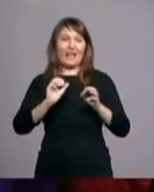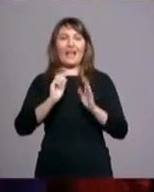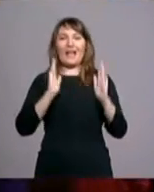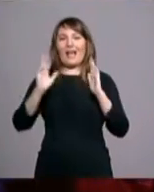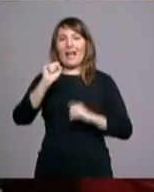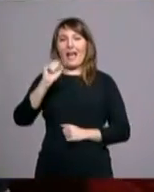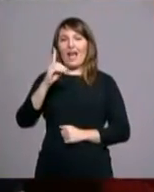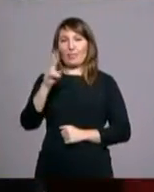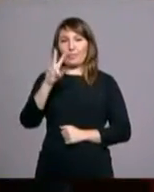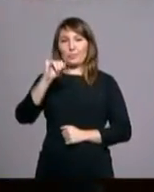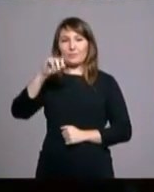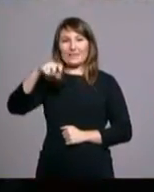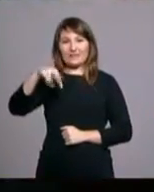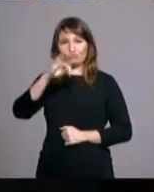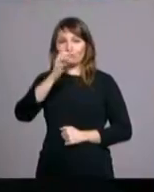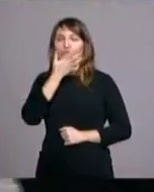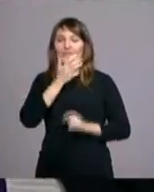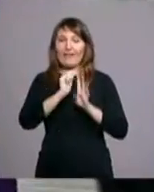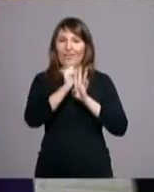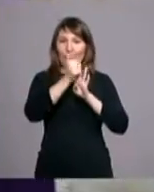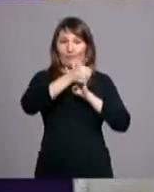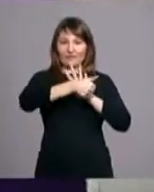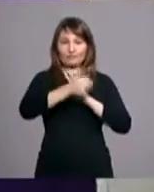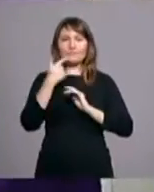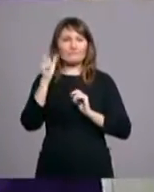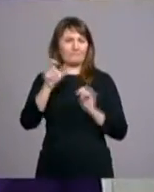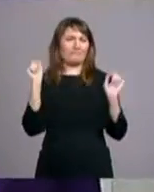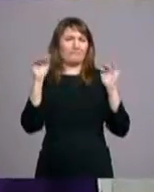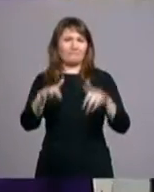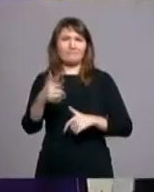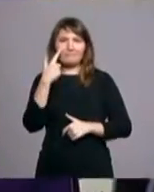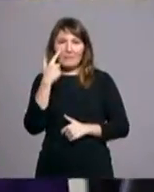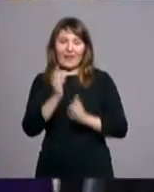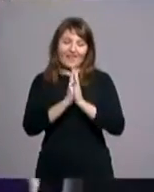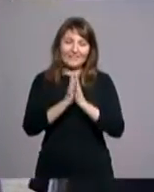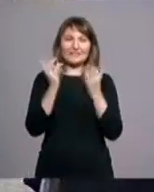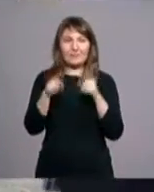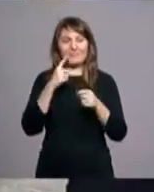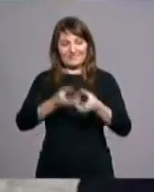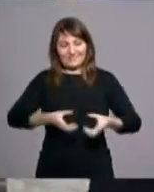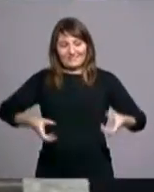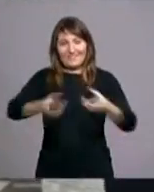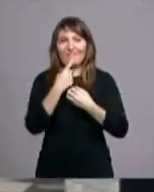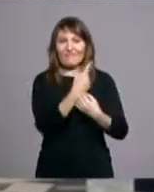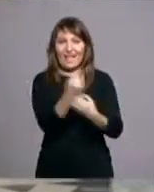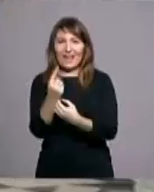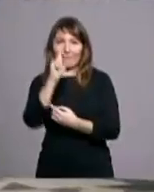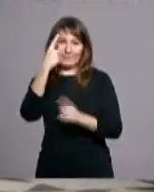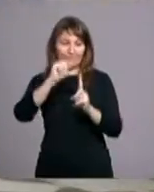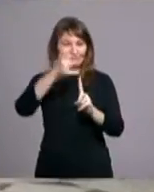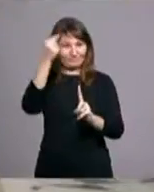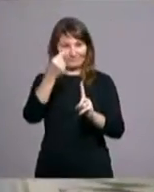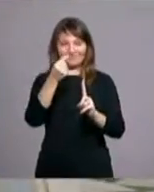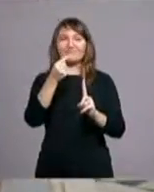en este día para rezar y contemplar el encendido de la primera vela de la Corona de Adviento. En su humilidad,